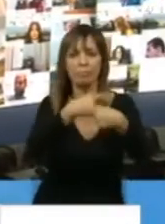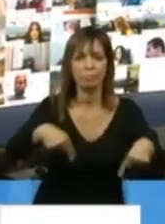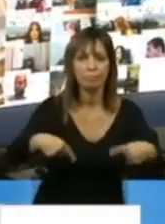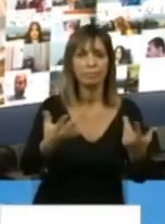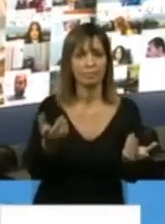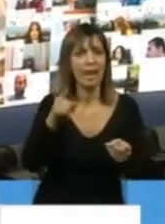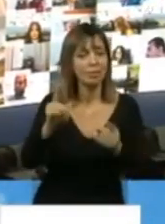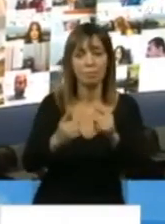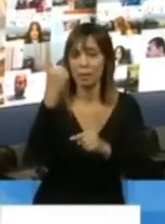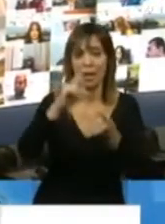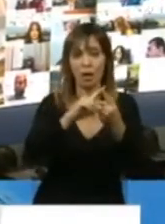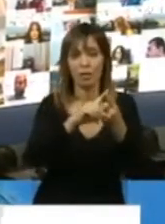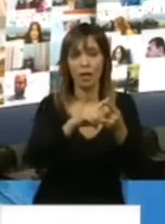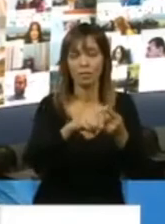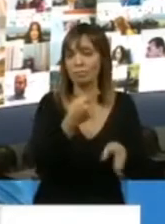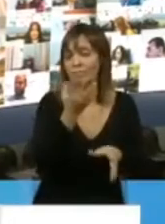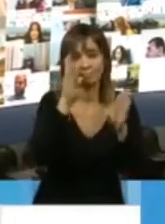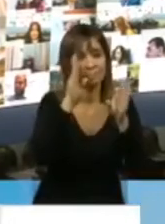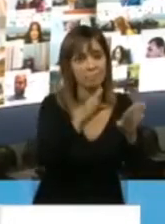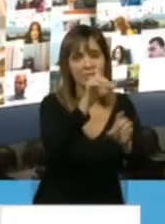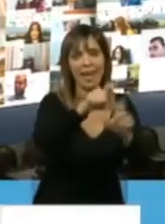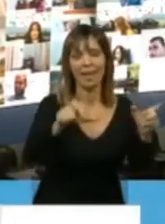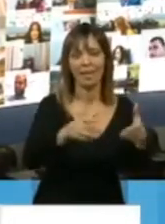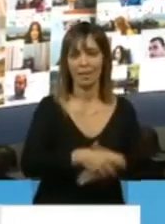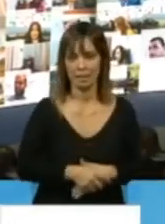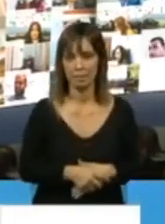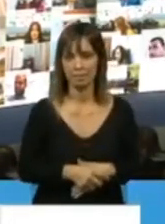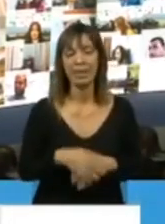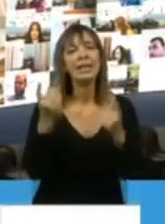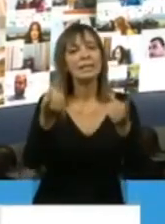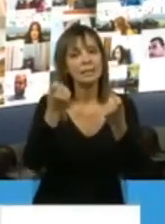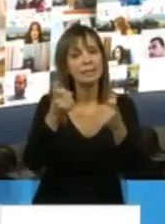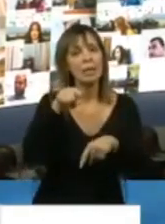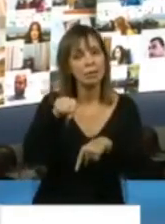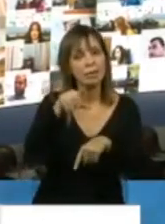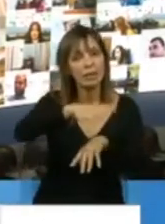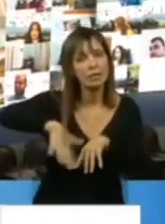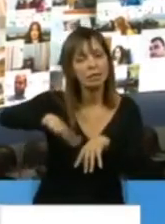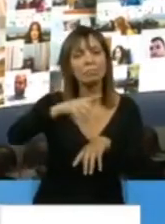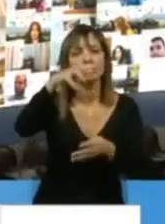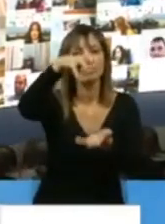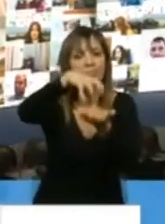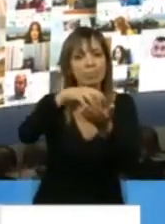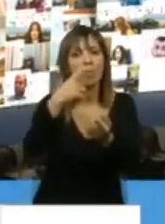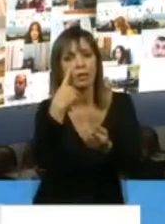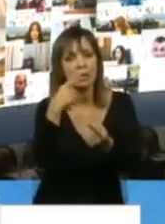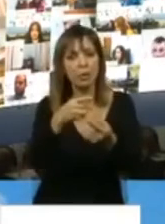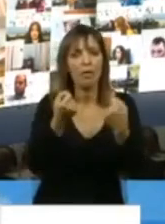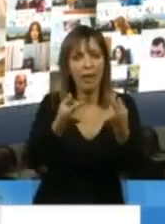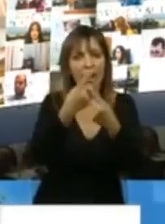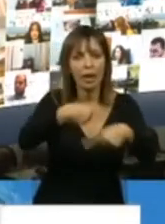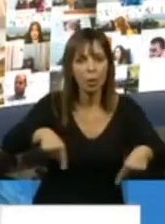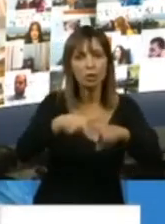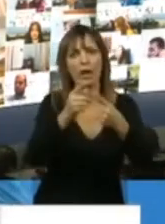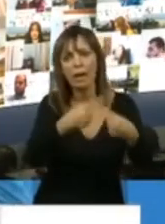que atienden la atención primaria de la salud y que necesitamos que este municipalismo tenga los recursos para atender los gastos